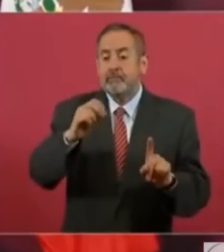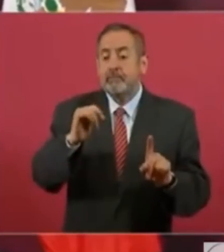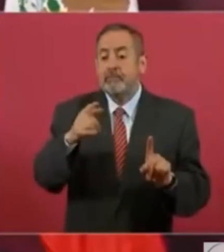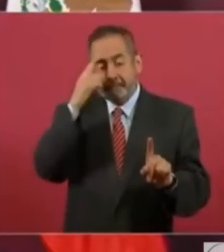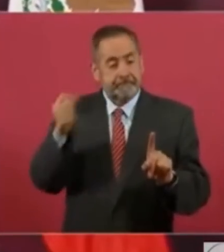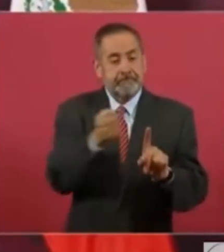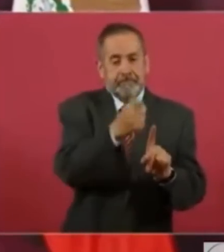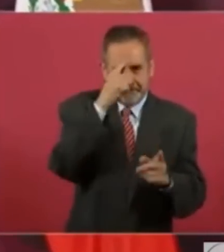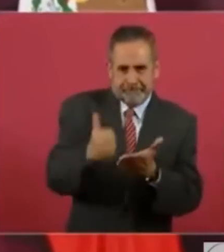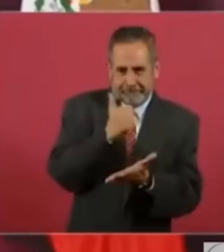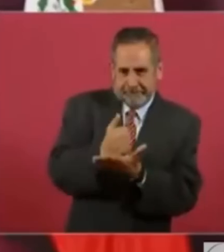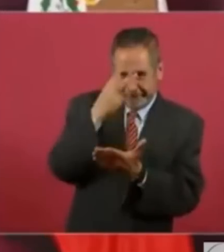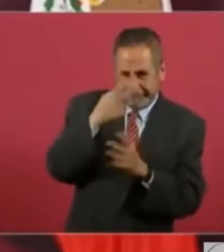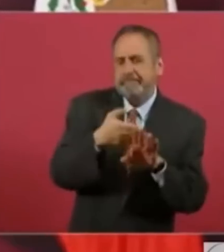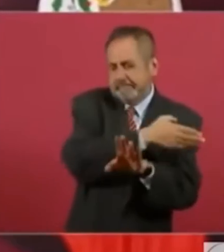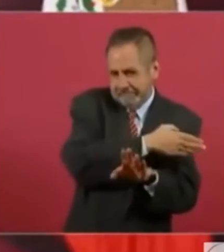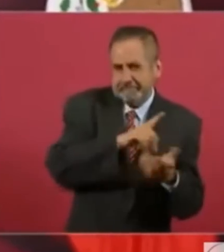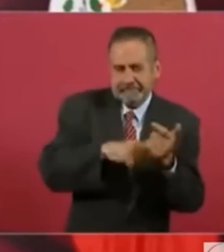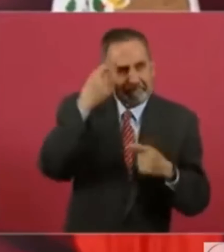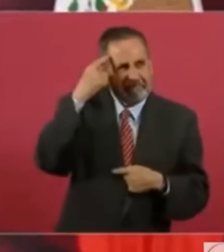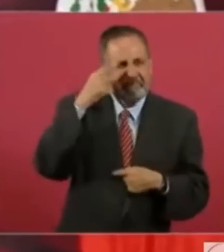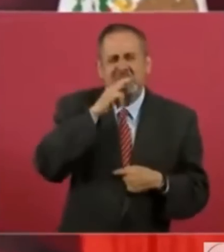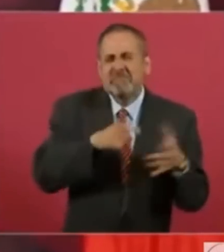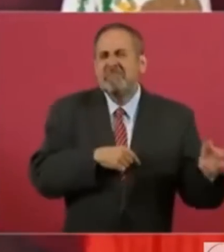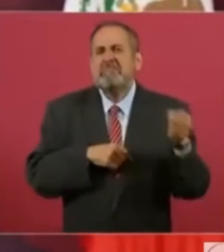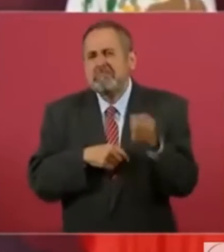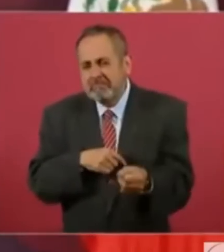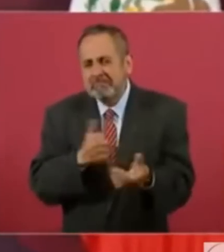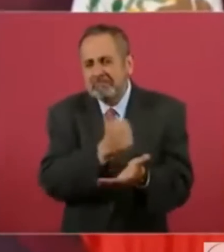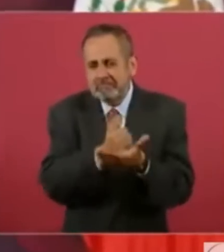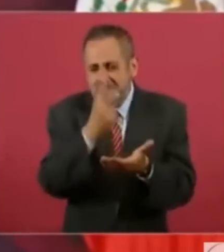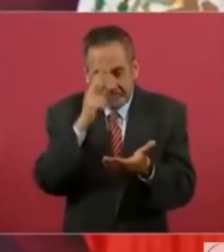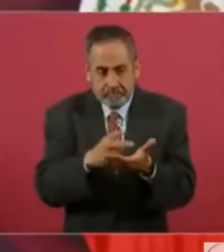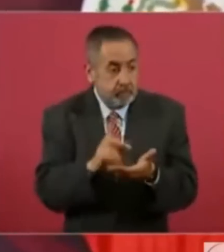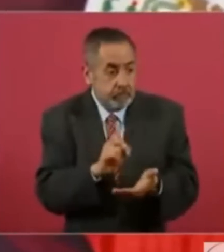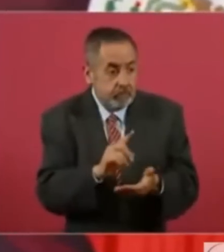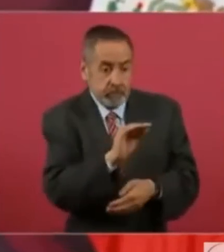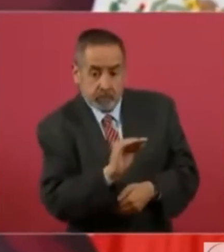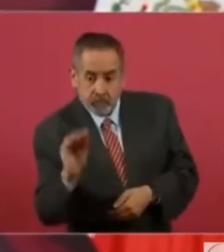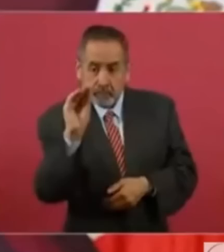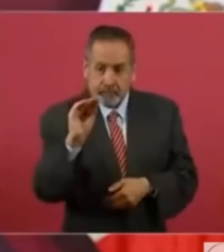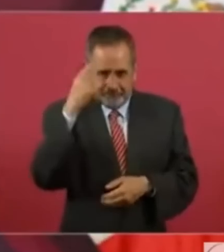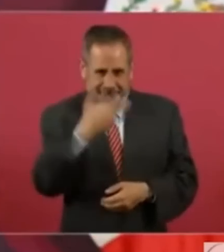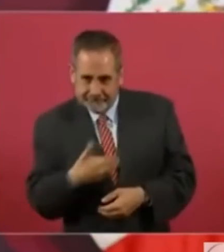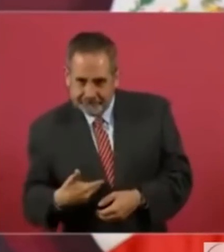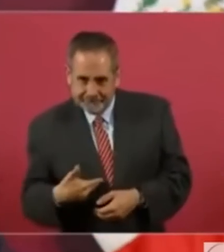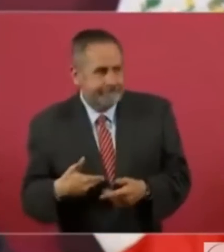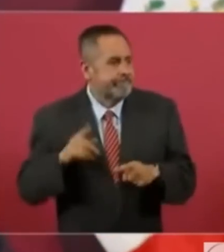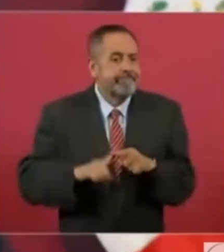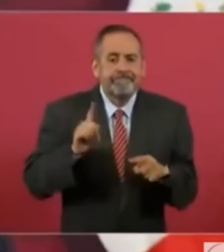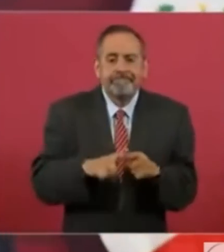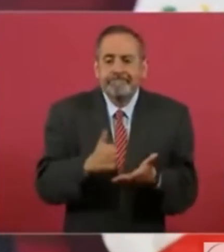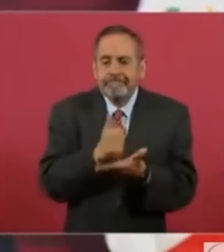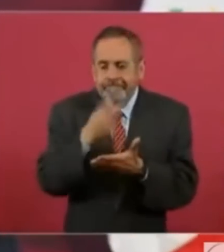acuerdan que el delegado de Benito Juárez, a